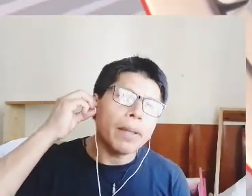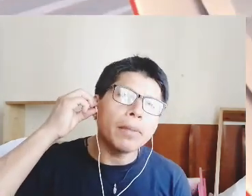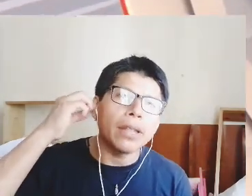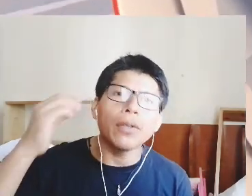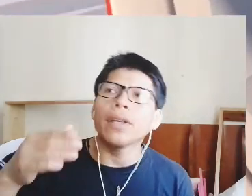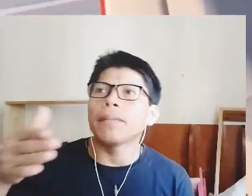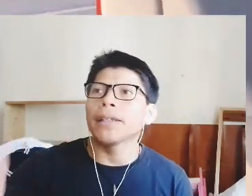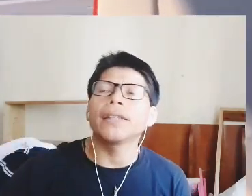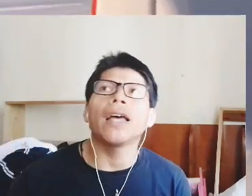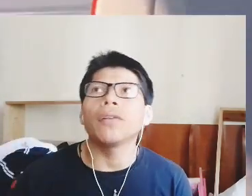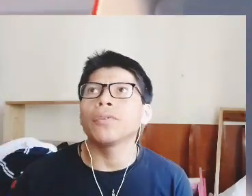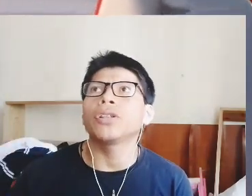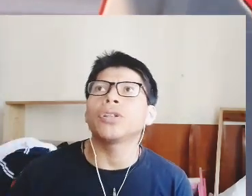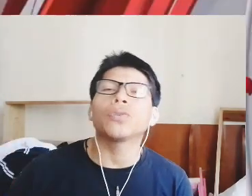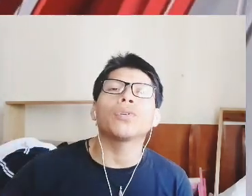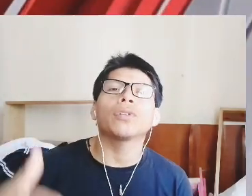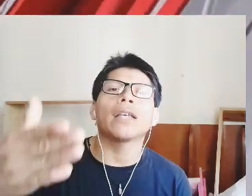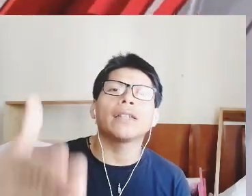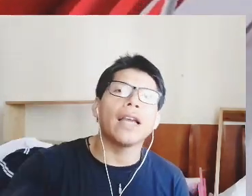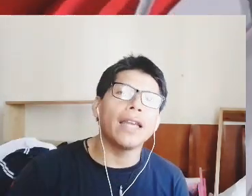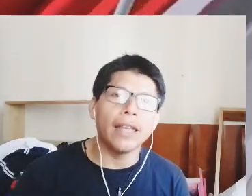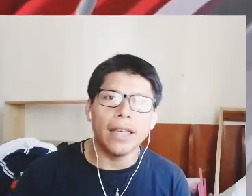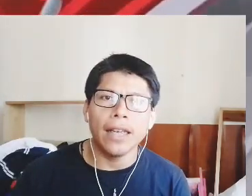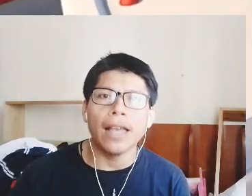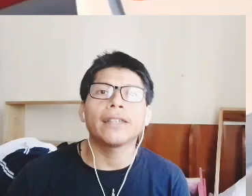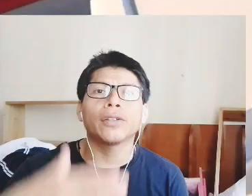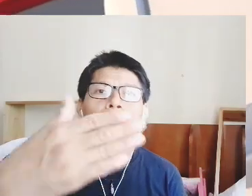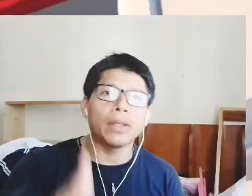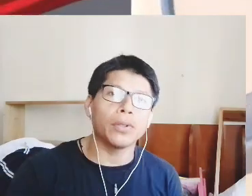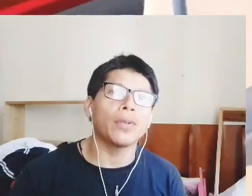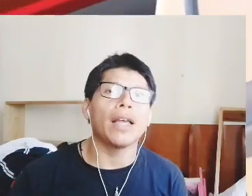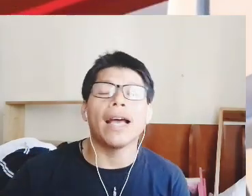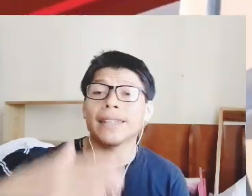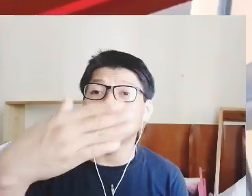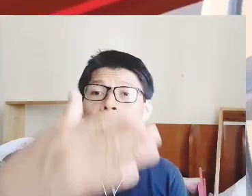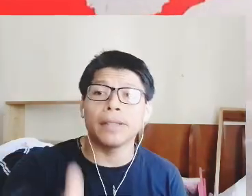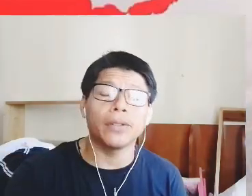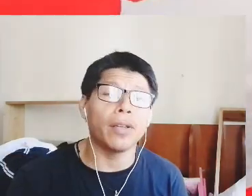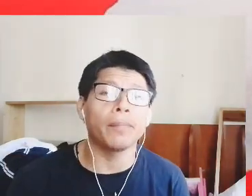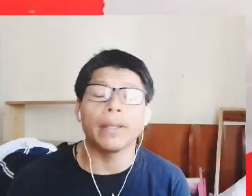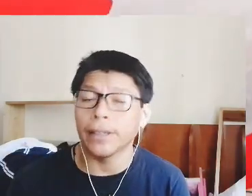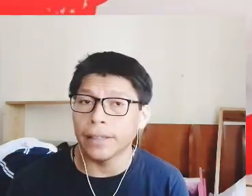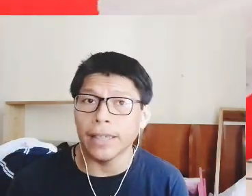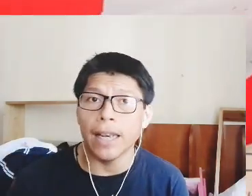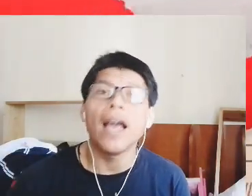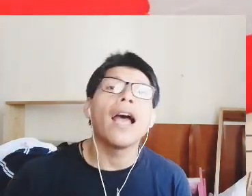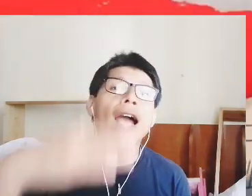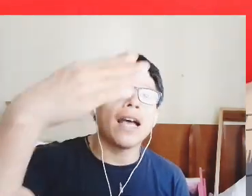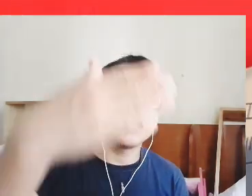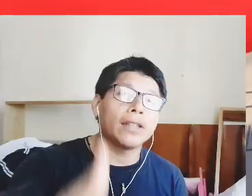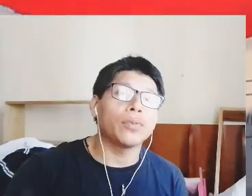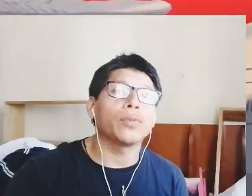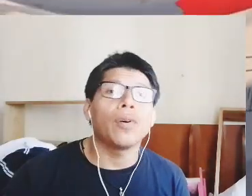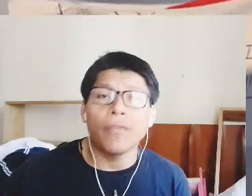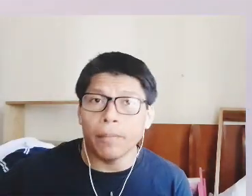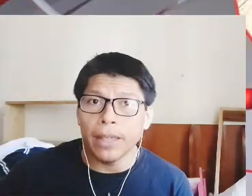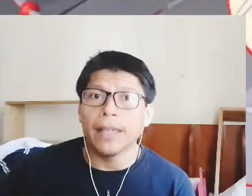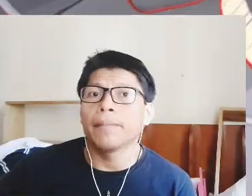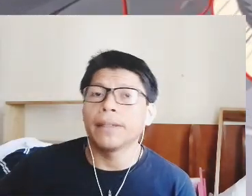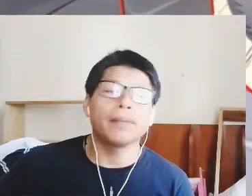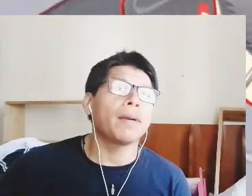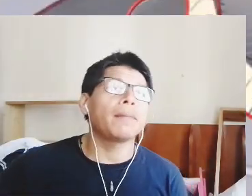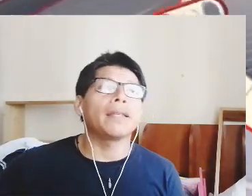presidente ha permitido demasiados insultos hacia él hacia su persona hacia la investidura presidencial hacia su